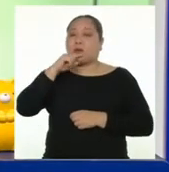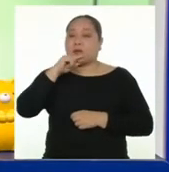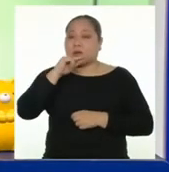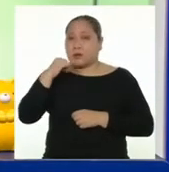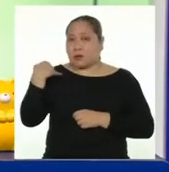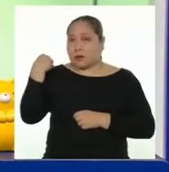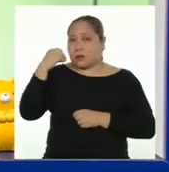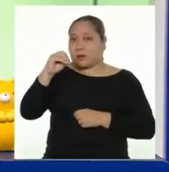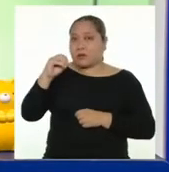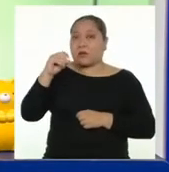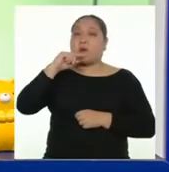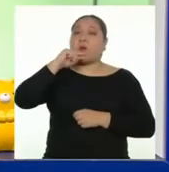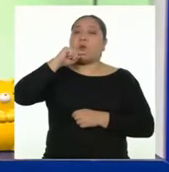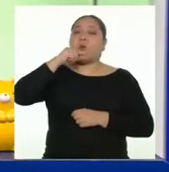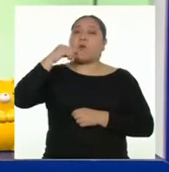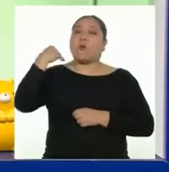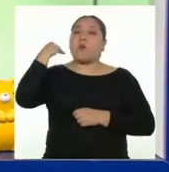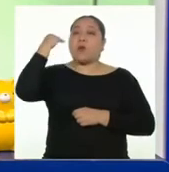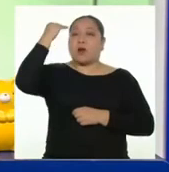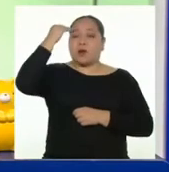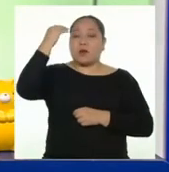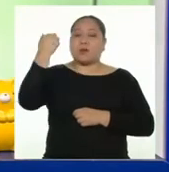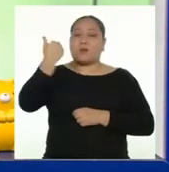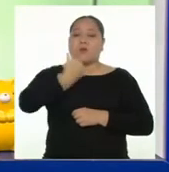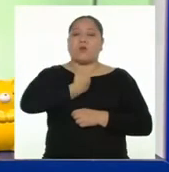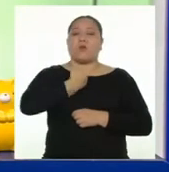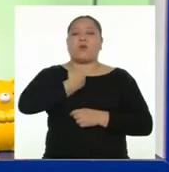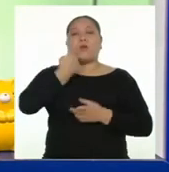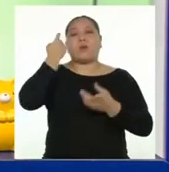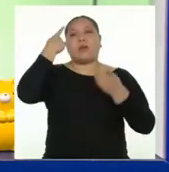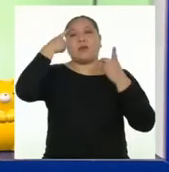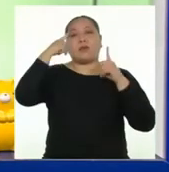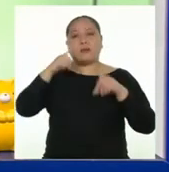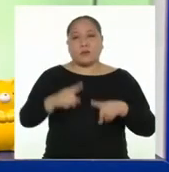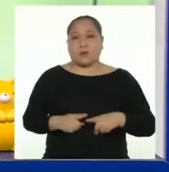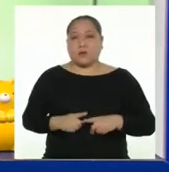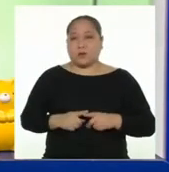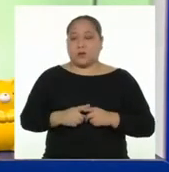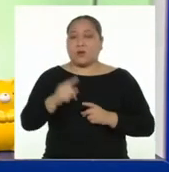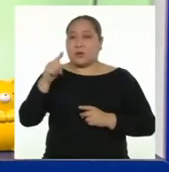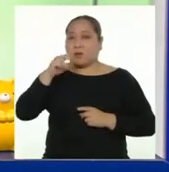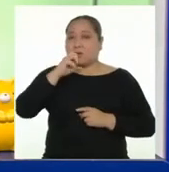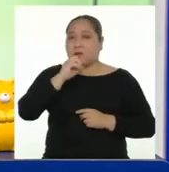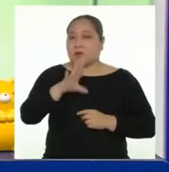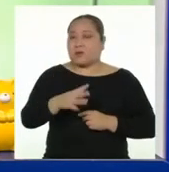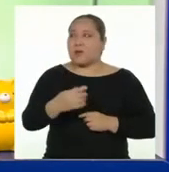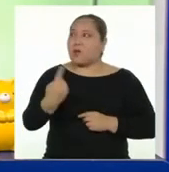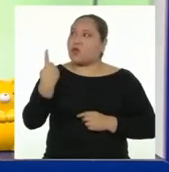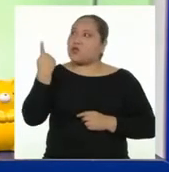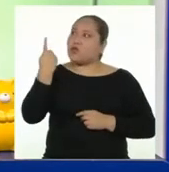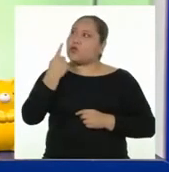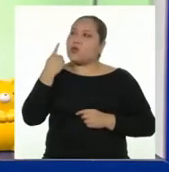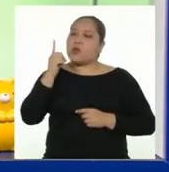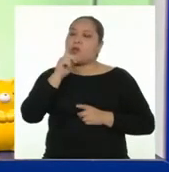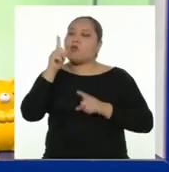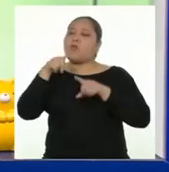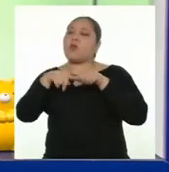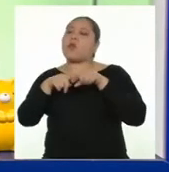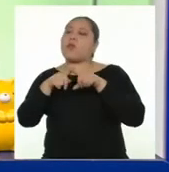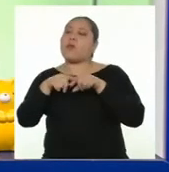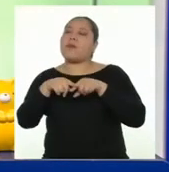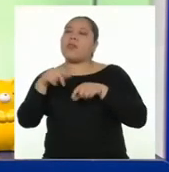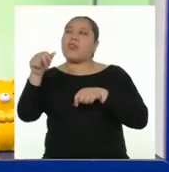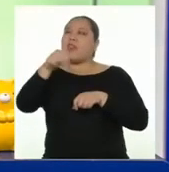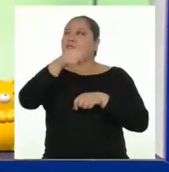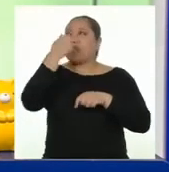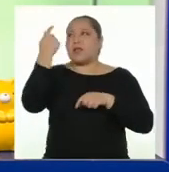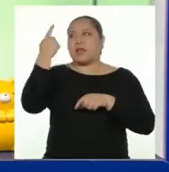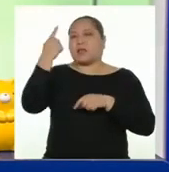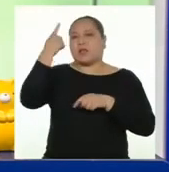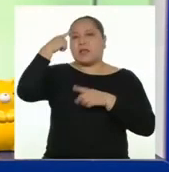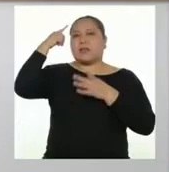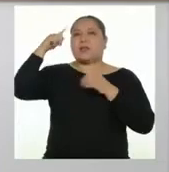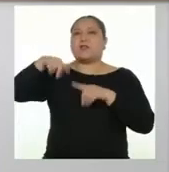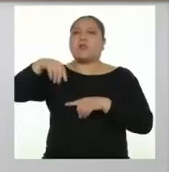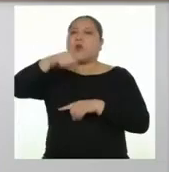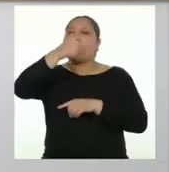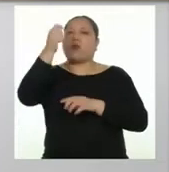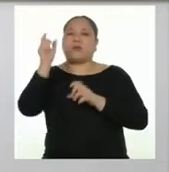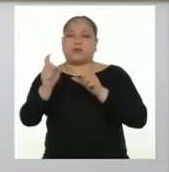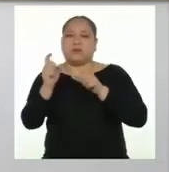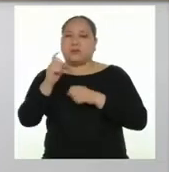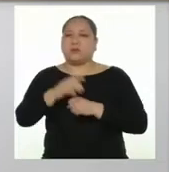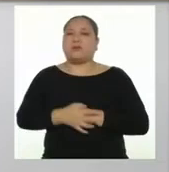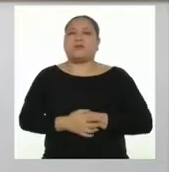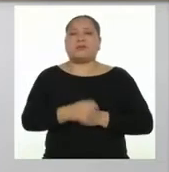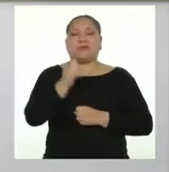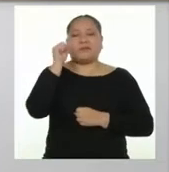y mujeres seamos autónomas. Es decir, indica que seamos capaces de hacer alguna actividad sin depender de la decisión de otro u otra.